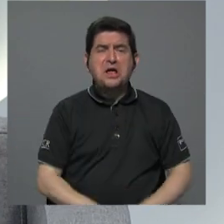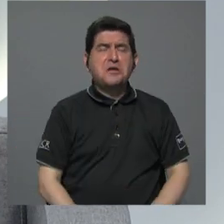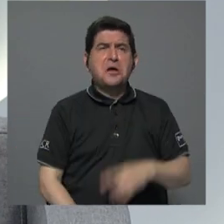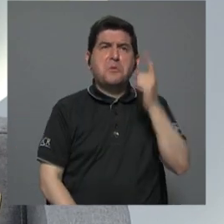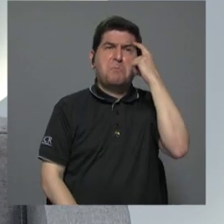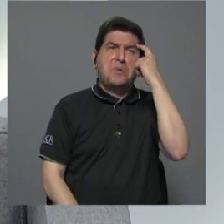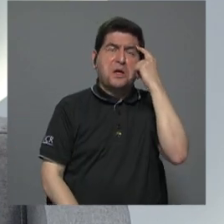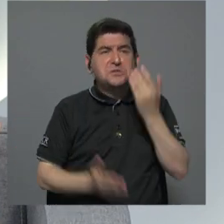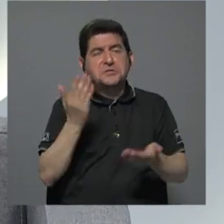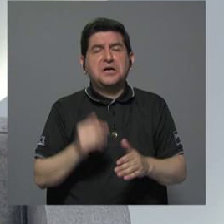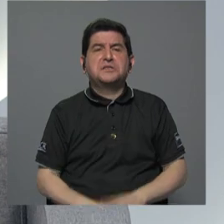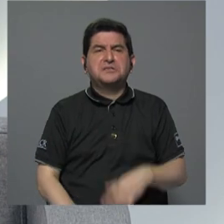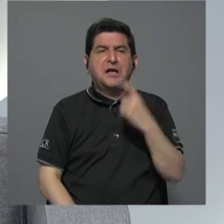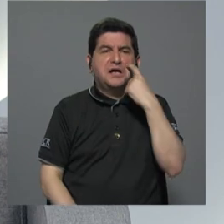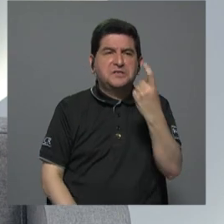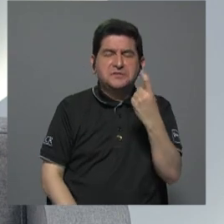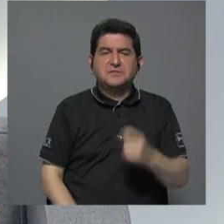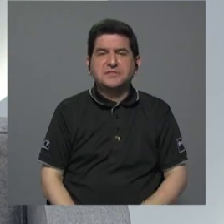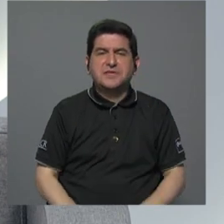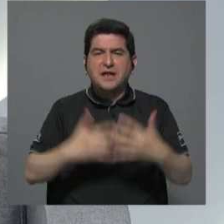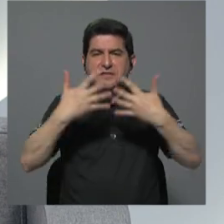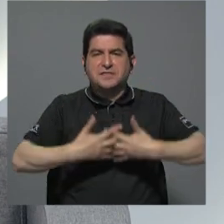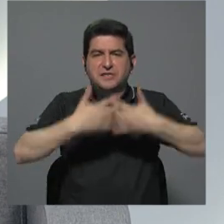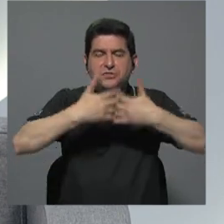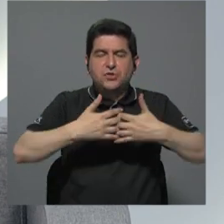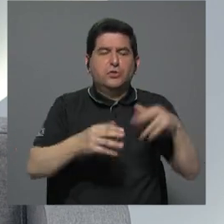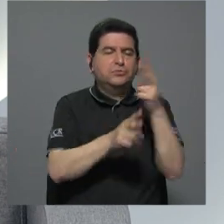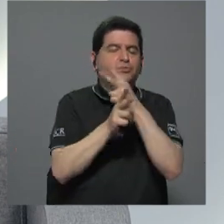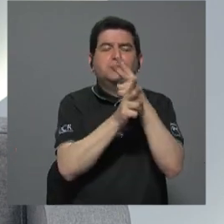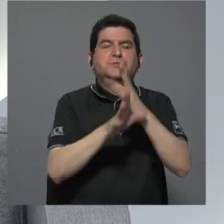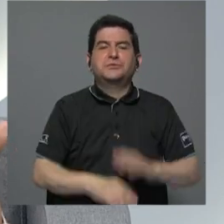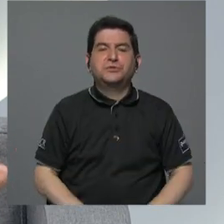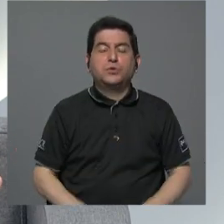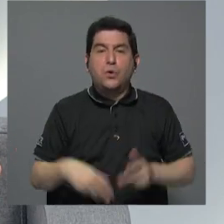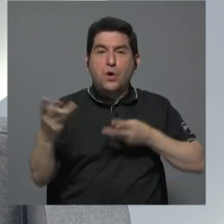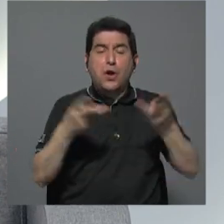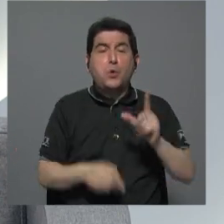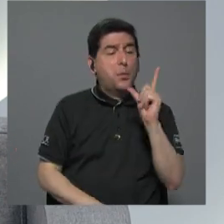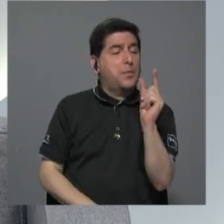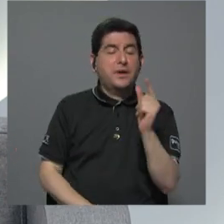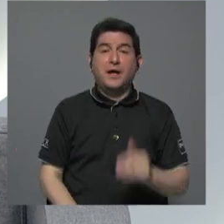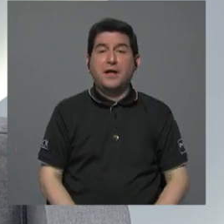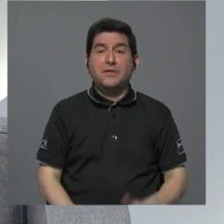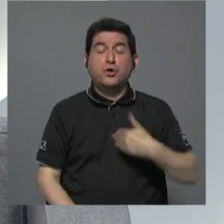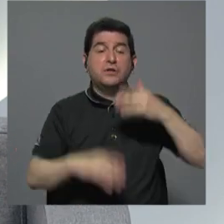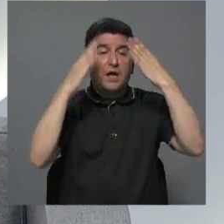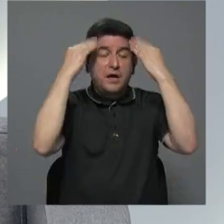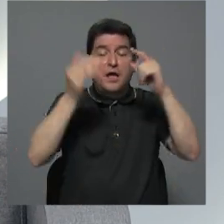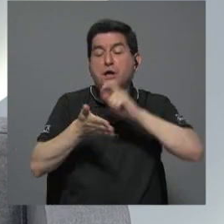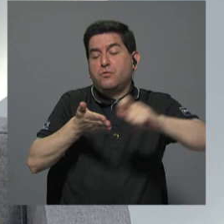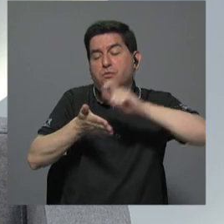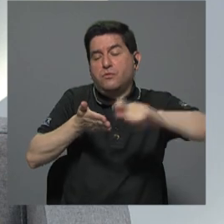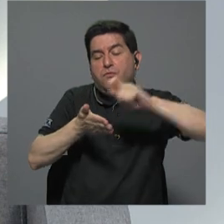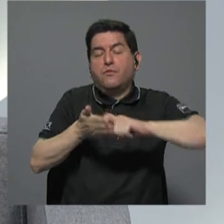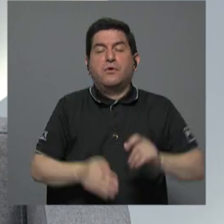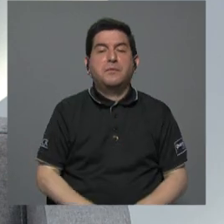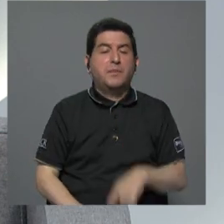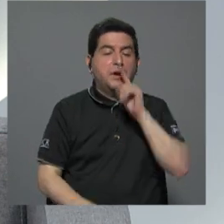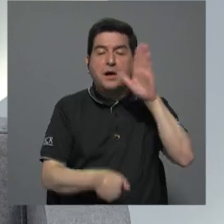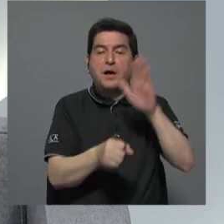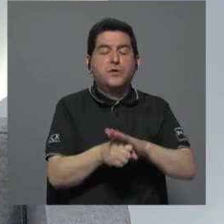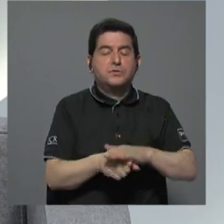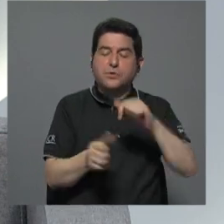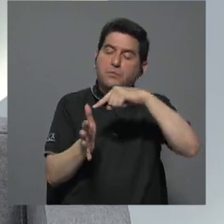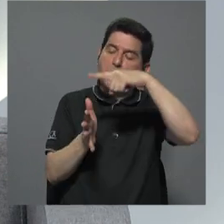ir por alguna de estas fiscalizadoras en estas empresas supervisoras en un mercado tan pequeño le toca hacer un informe y dice bueno, aquí se incumplieron